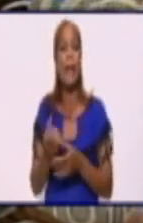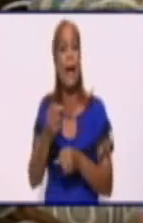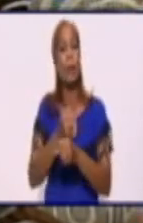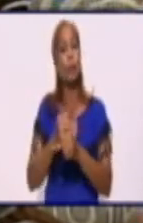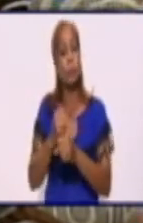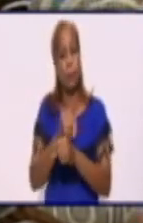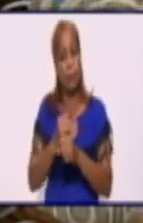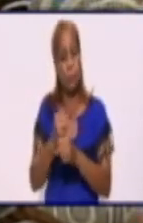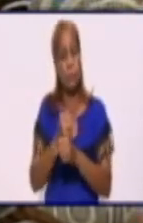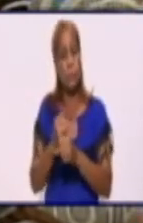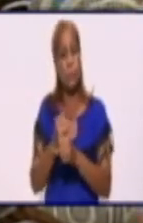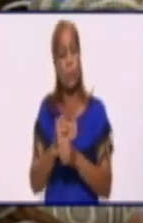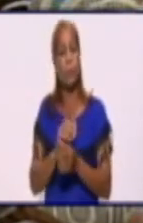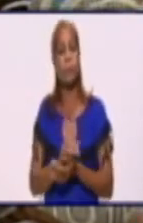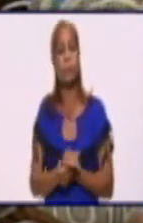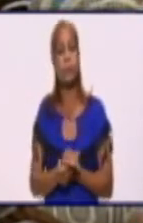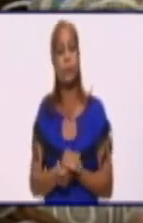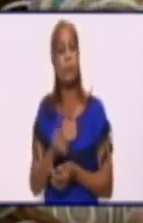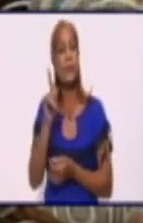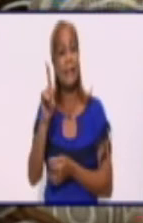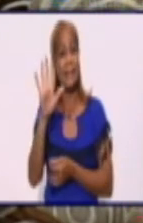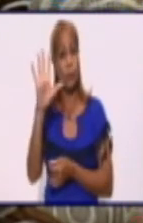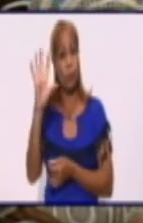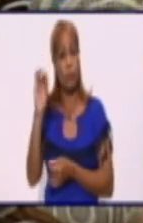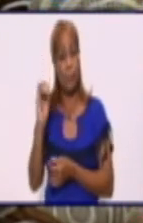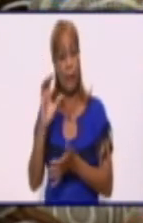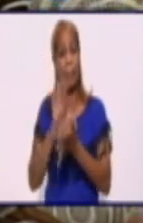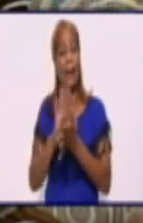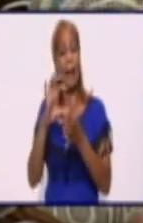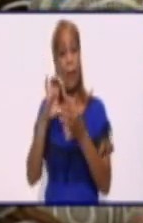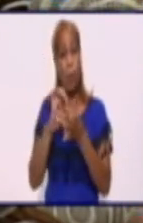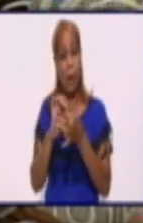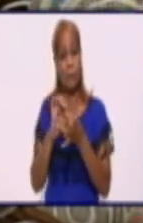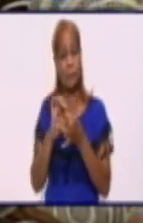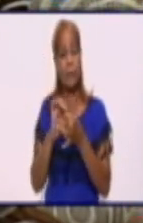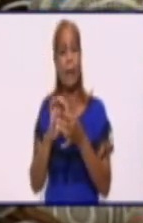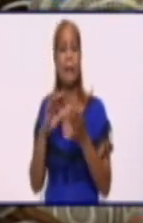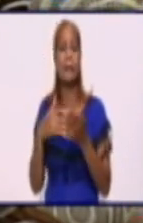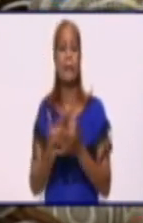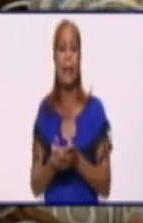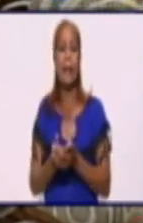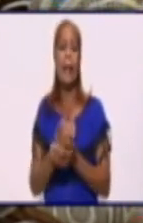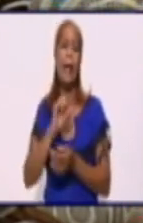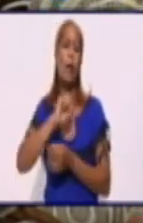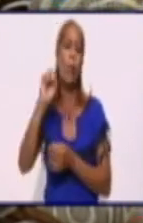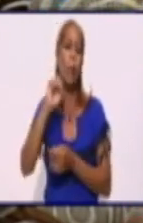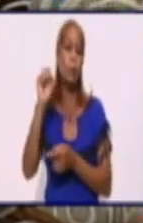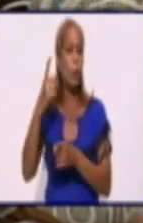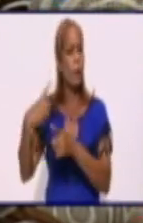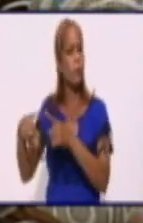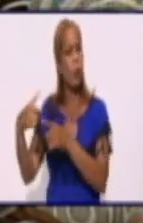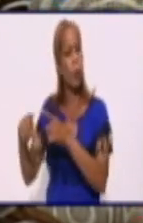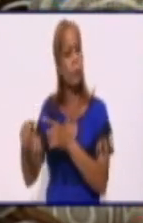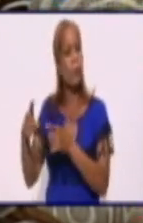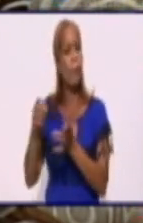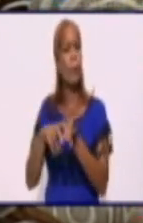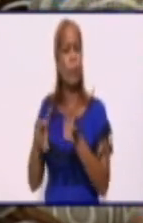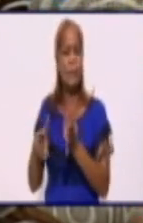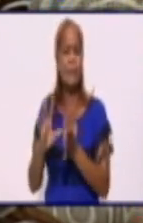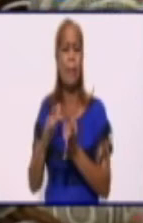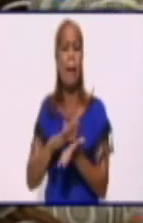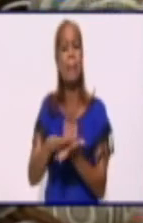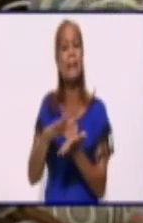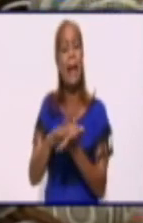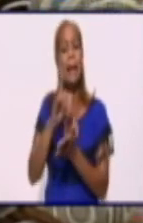megawatt ahora, de 150 megawatt de potencia disponible en motores de la generación distribuida a diésel que